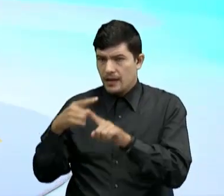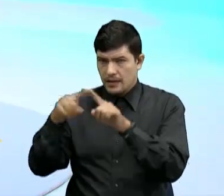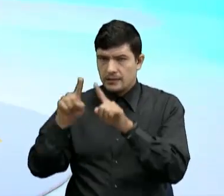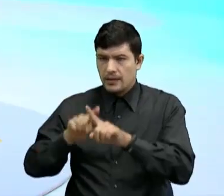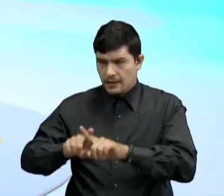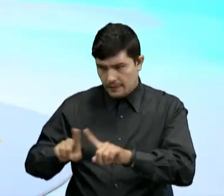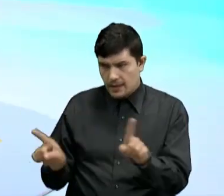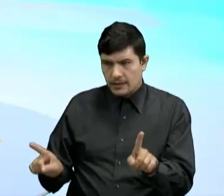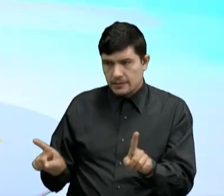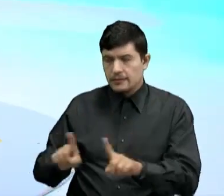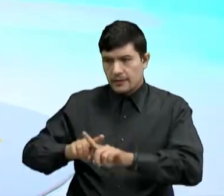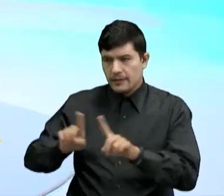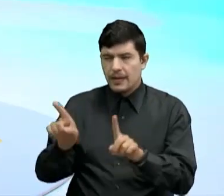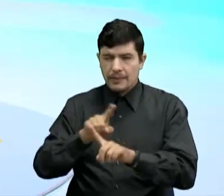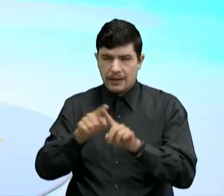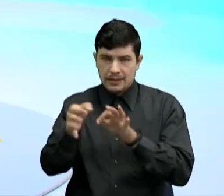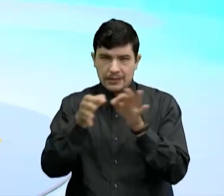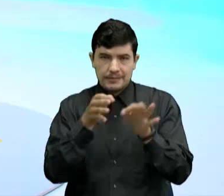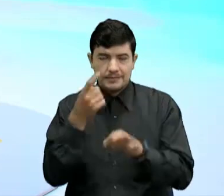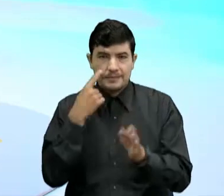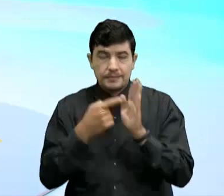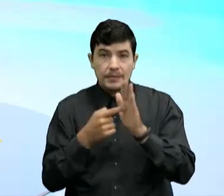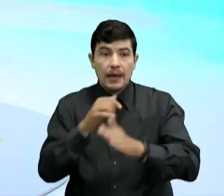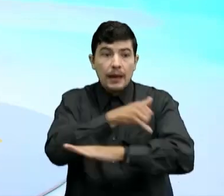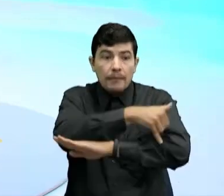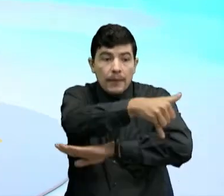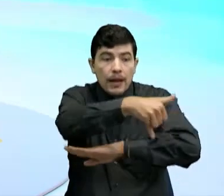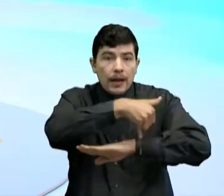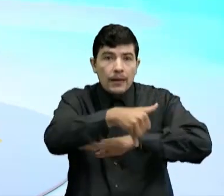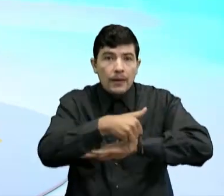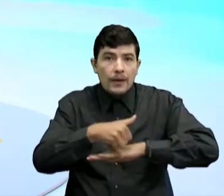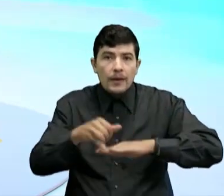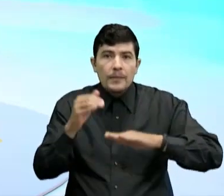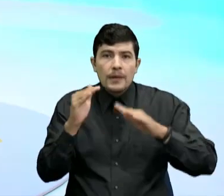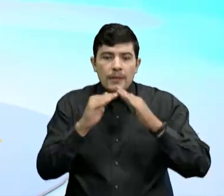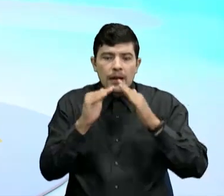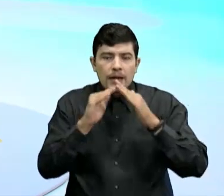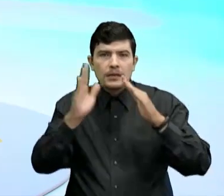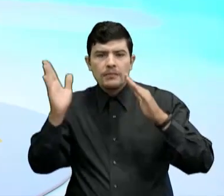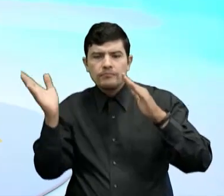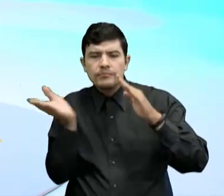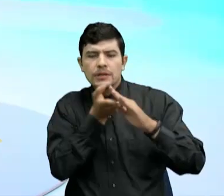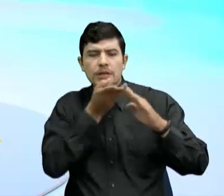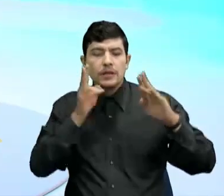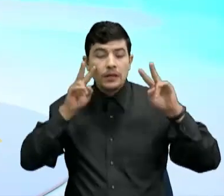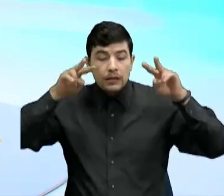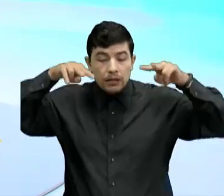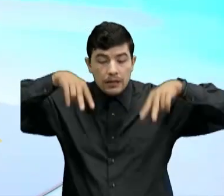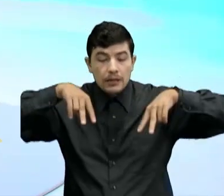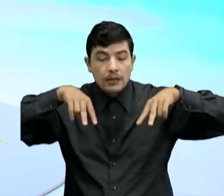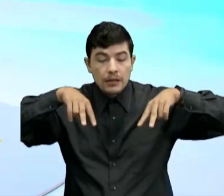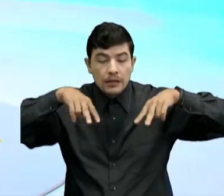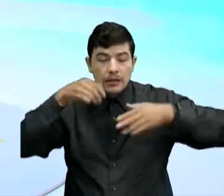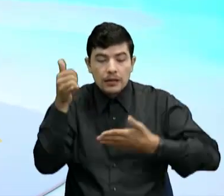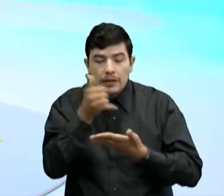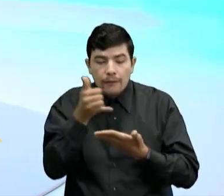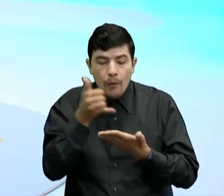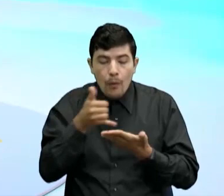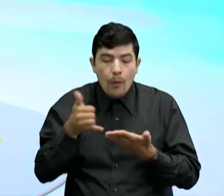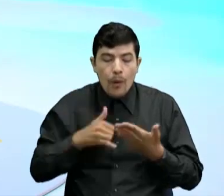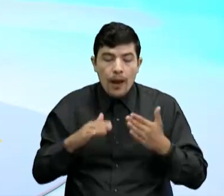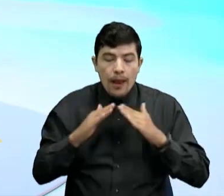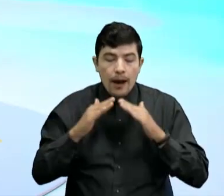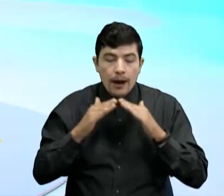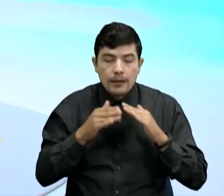vamos a tratar De explicar las diferencias El plano es como si le quitaras El techo a tu casa Y miraras desde arriba E hicieras un dibujo De cómo está